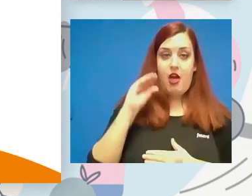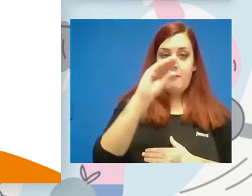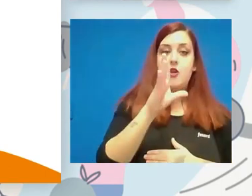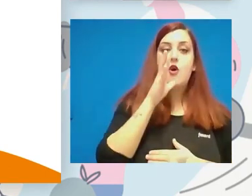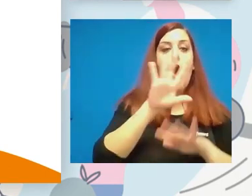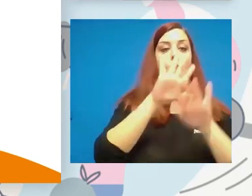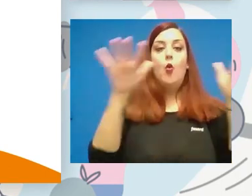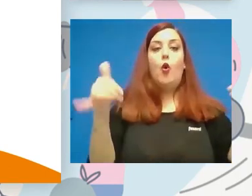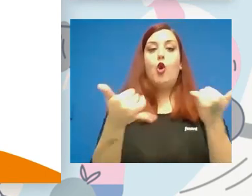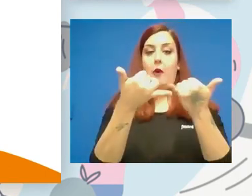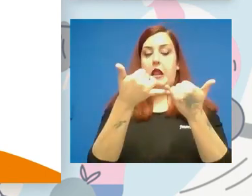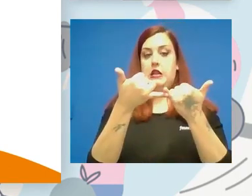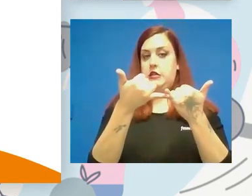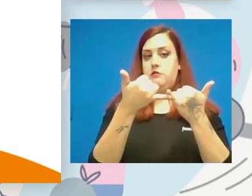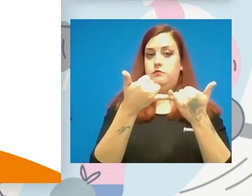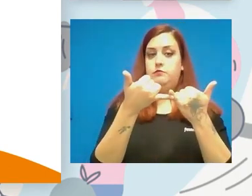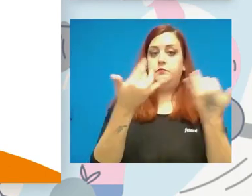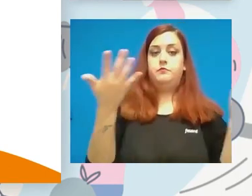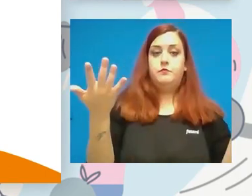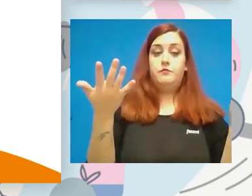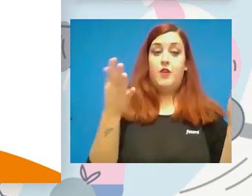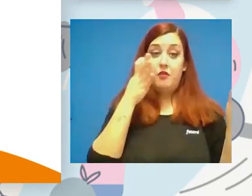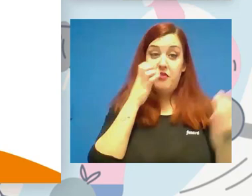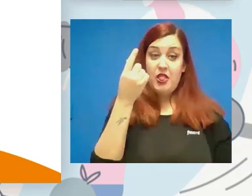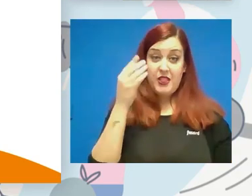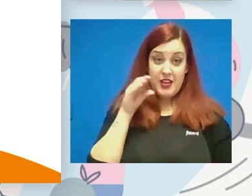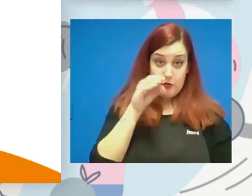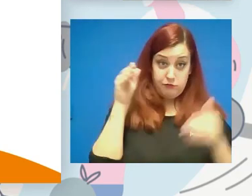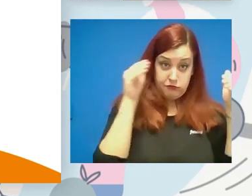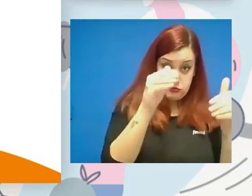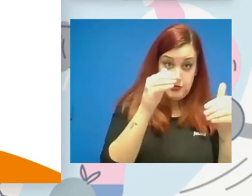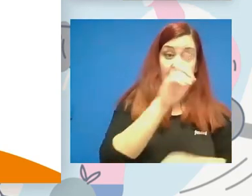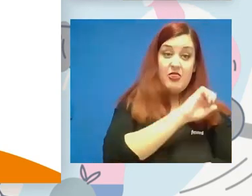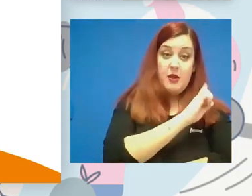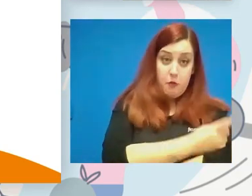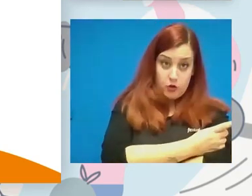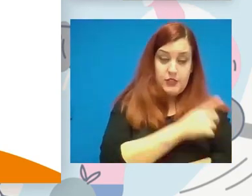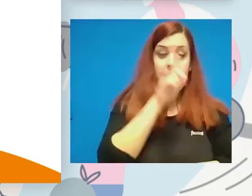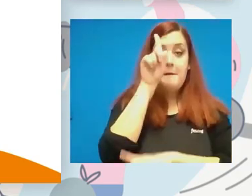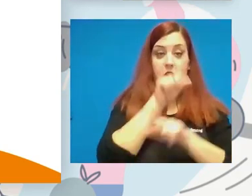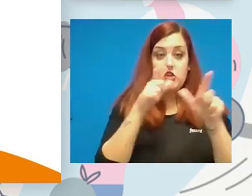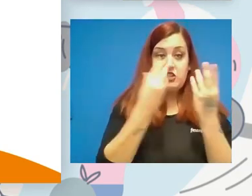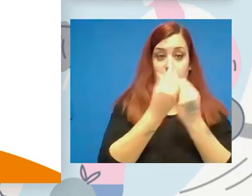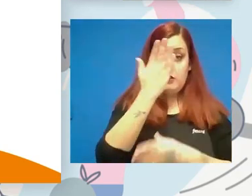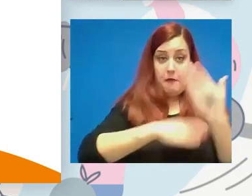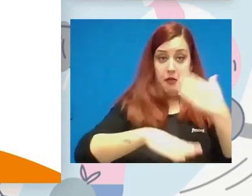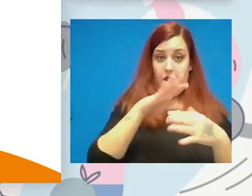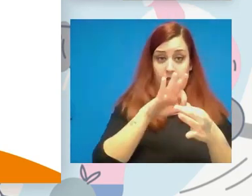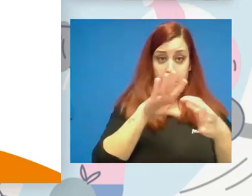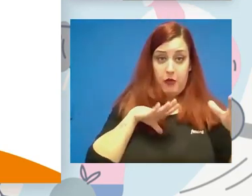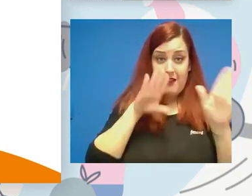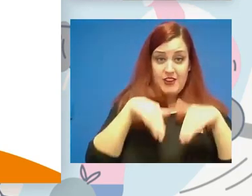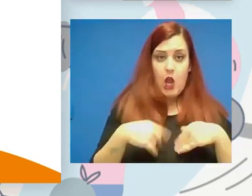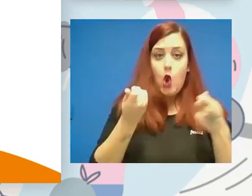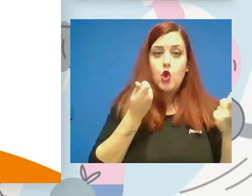luego, a lo mejor, pues, no se dedicaba al deporte de personas con discapacidad y no había forma de controlarlo y